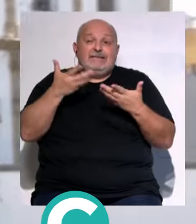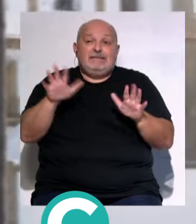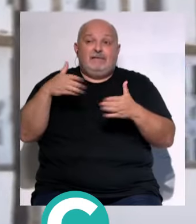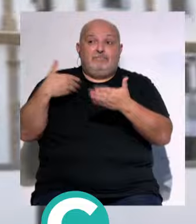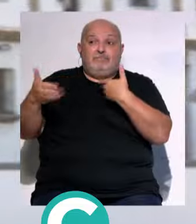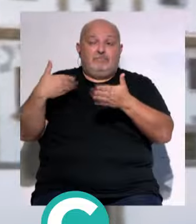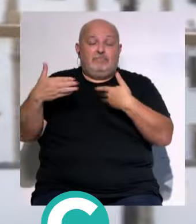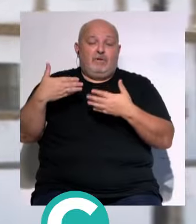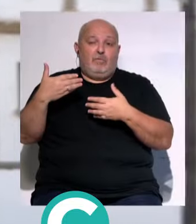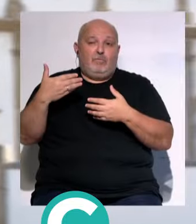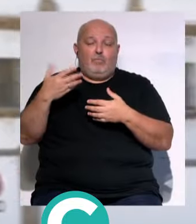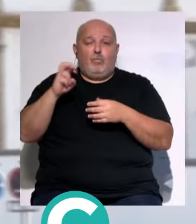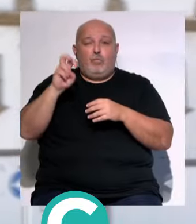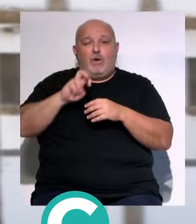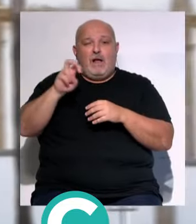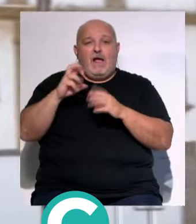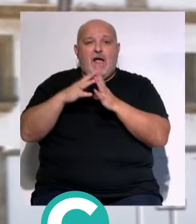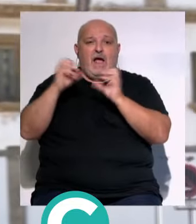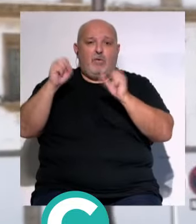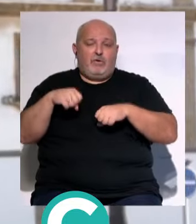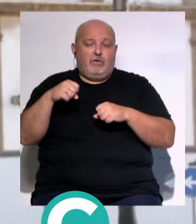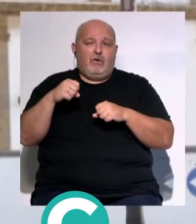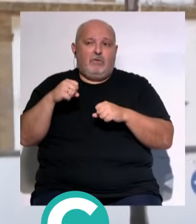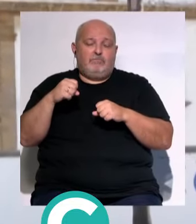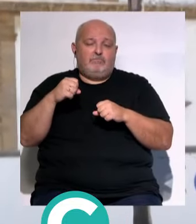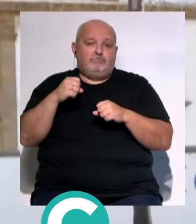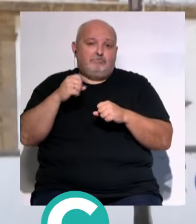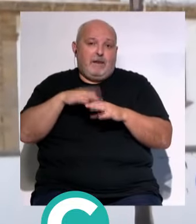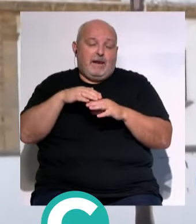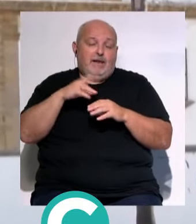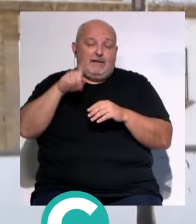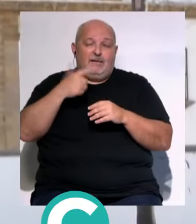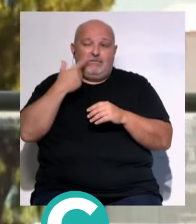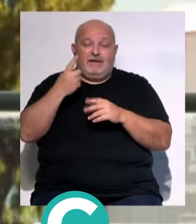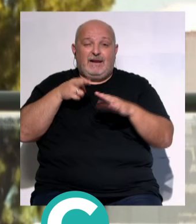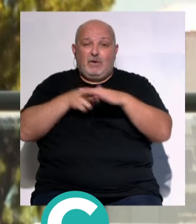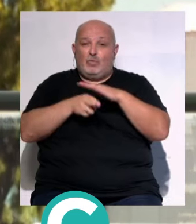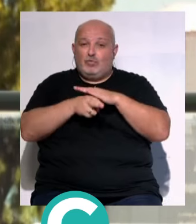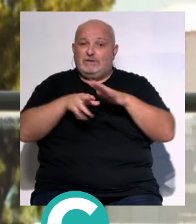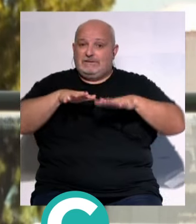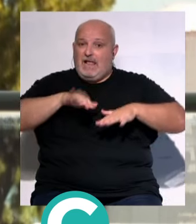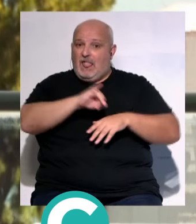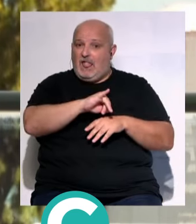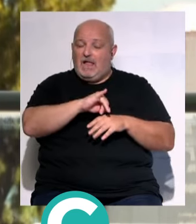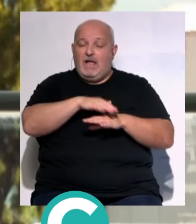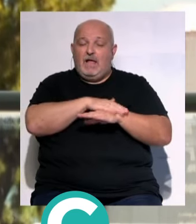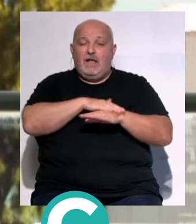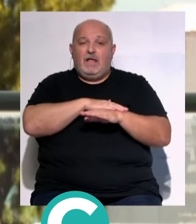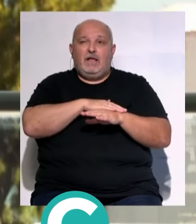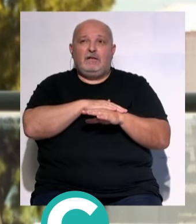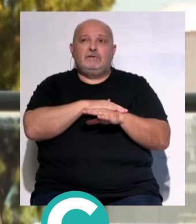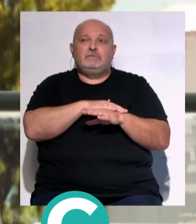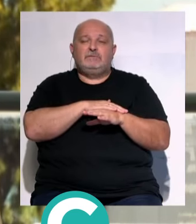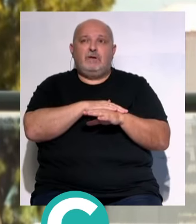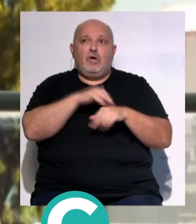conversaciones... ...para lograr un acuerdo sobre un proyecto lo más ambicioso... ...porque además los recursos están... ...o sea, las administraciones...